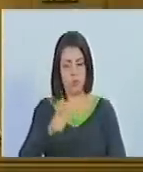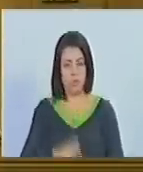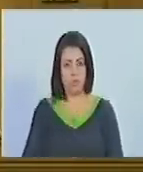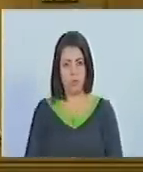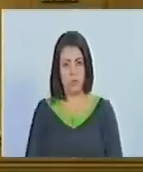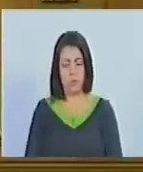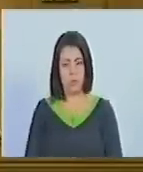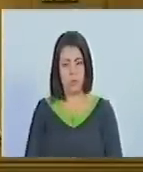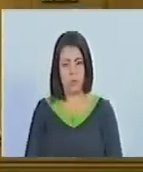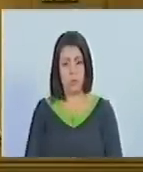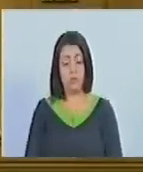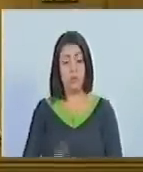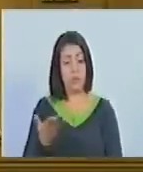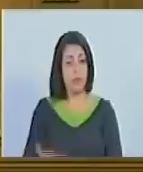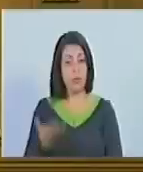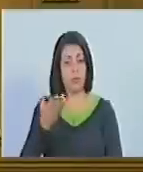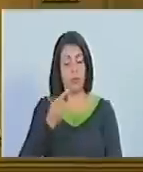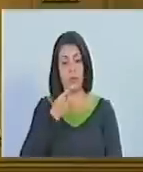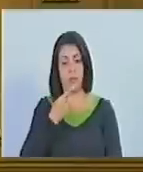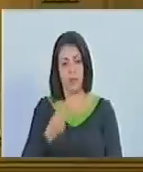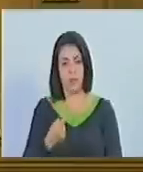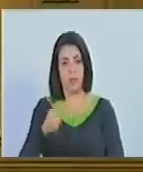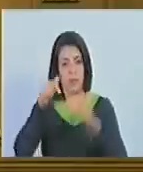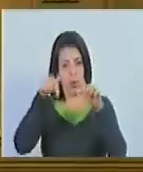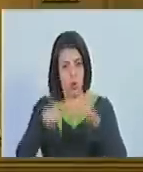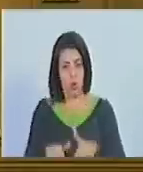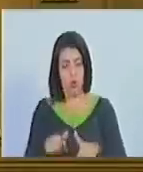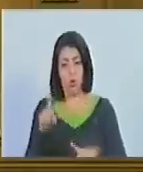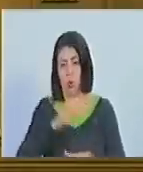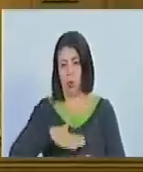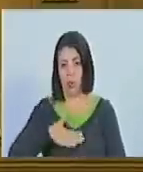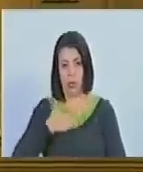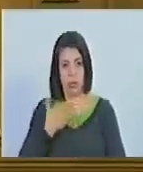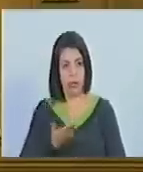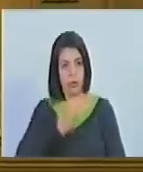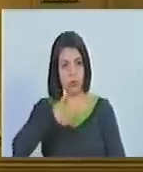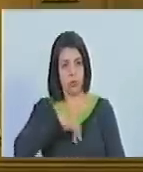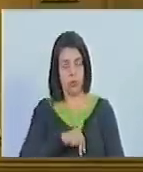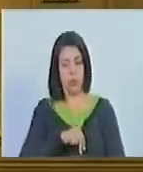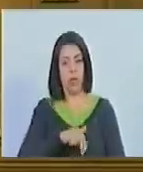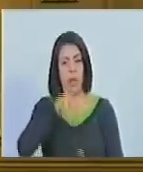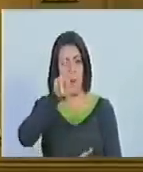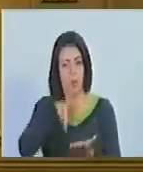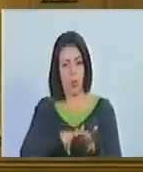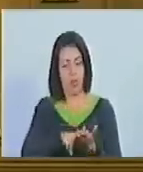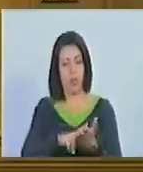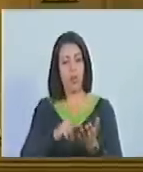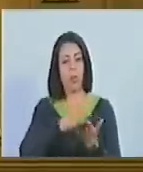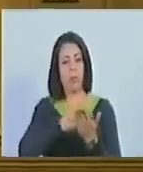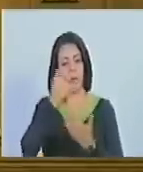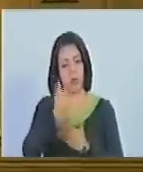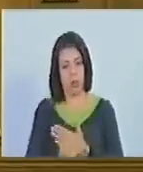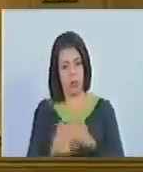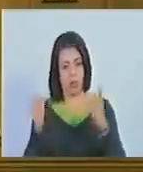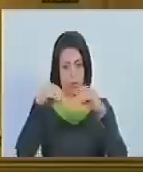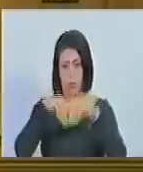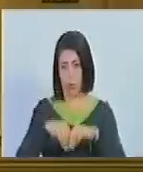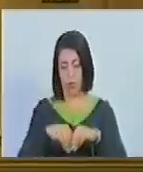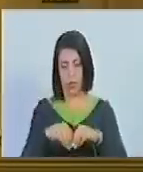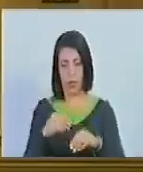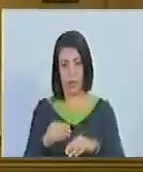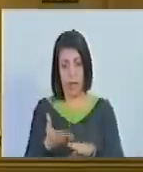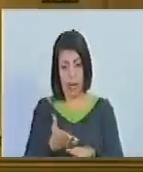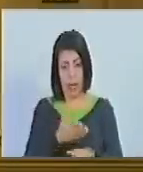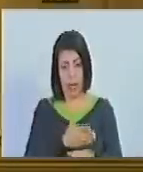Es preciso decir que hoy no podríamos estar sancionando este proyecto de acuerdo sin la